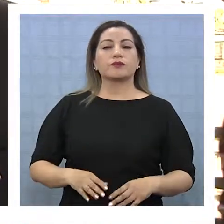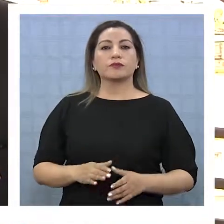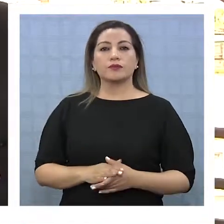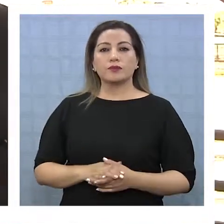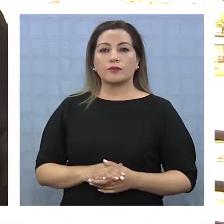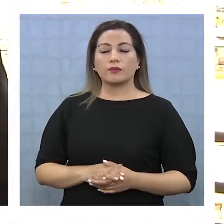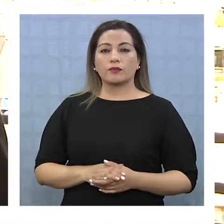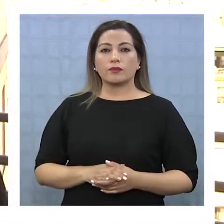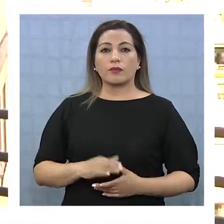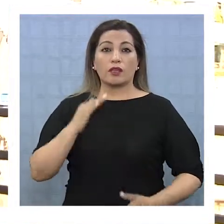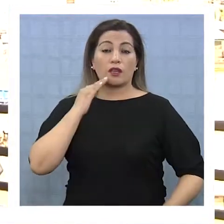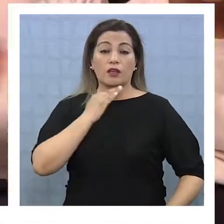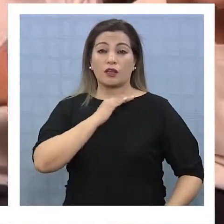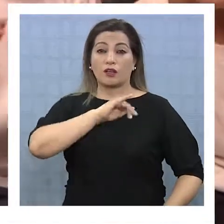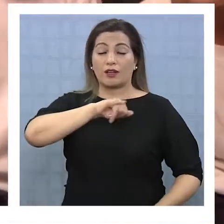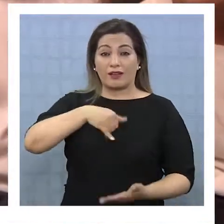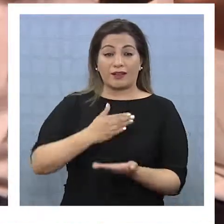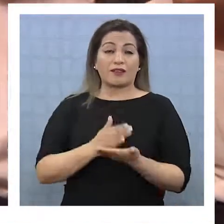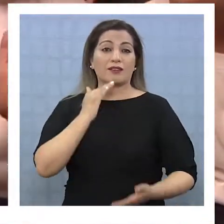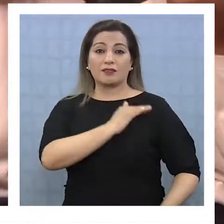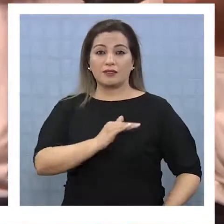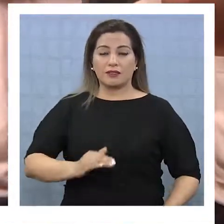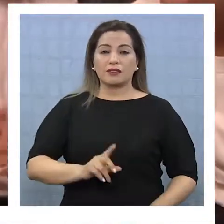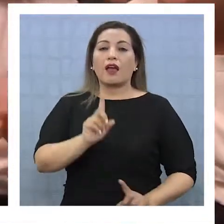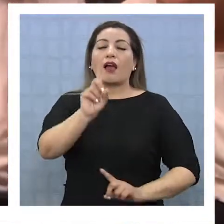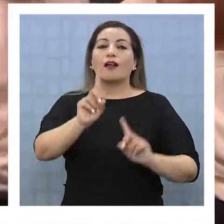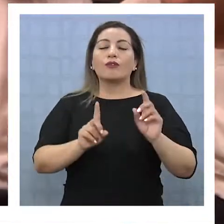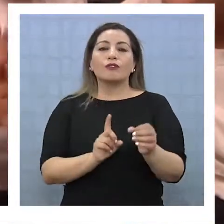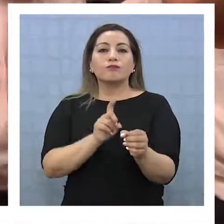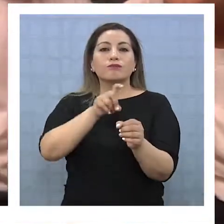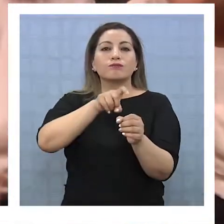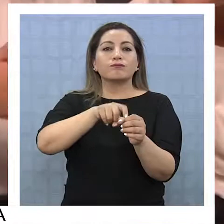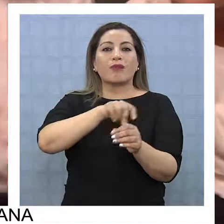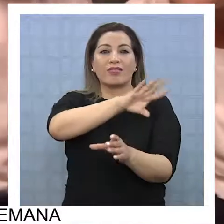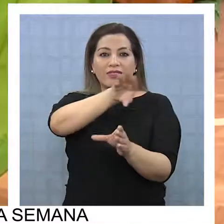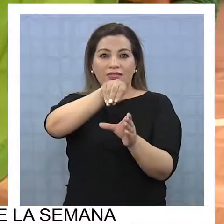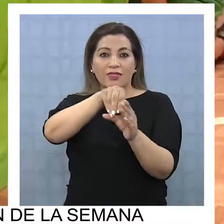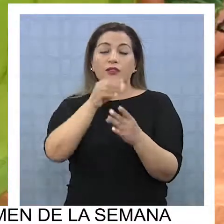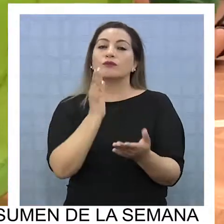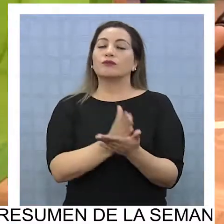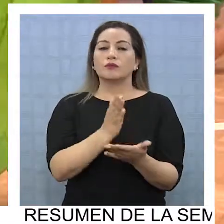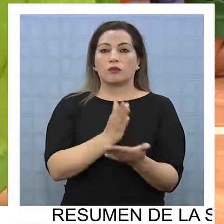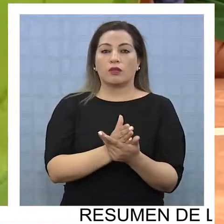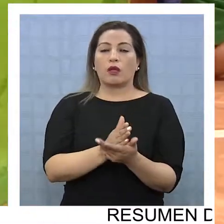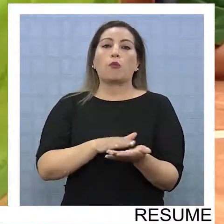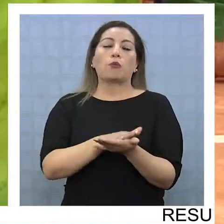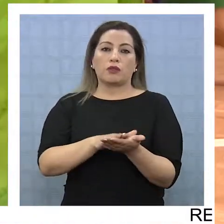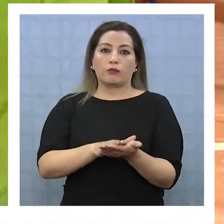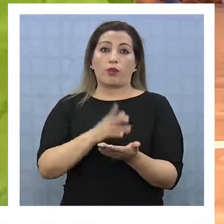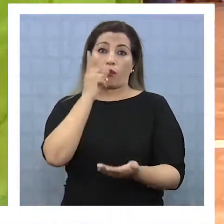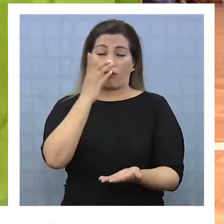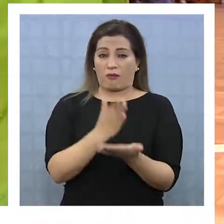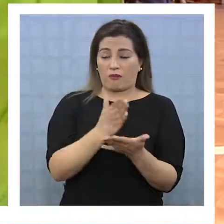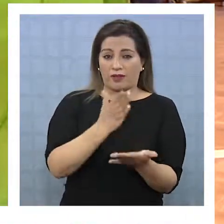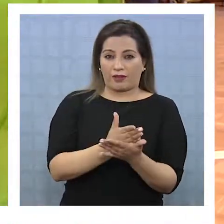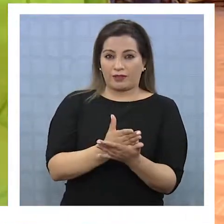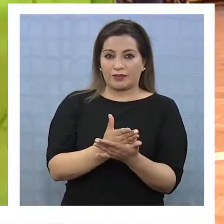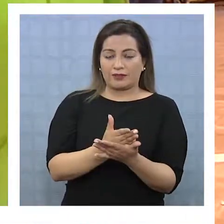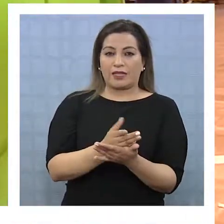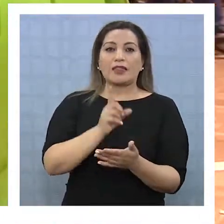Los párvulos que sí están, son aquellos que están insertos al interior de una escuela. Es decir, si una escuela tiene